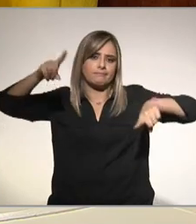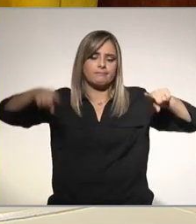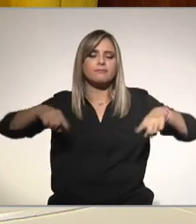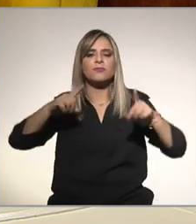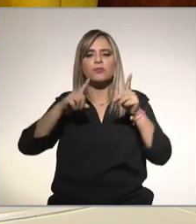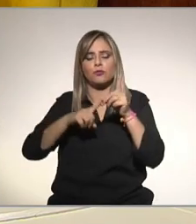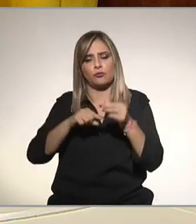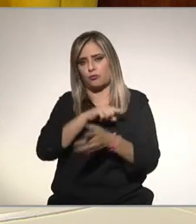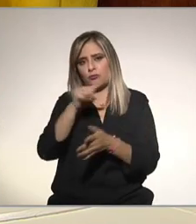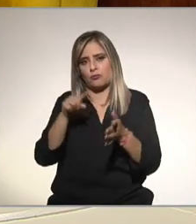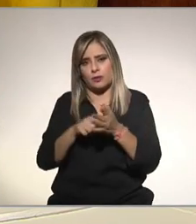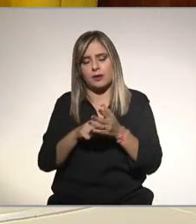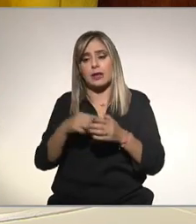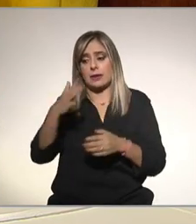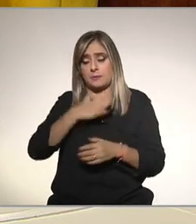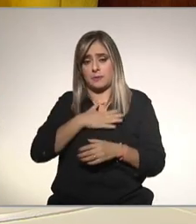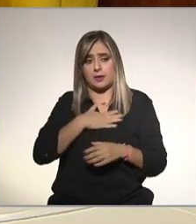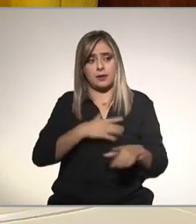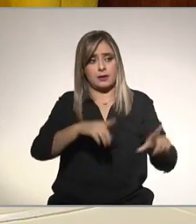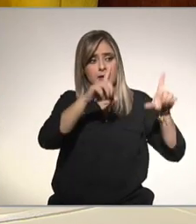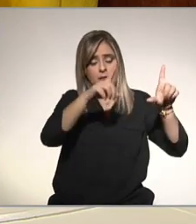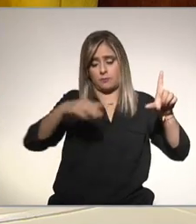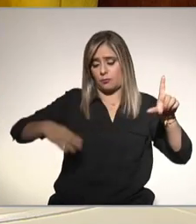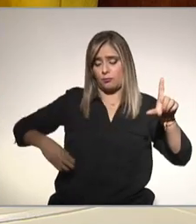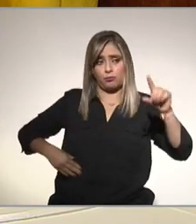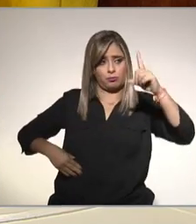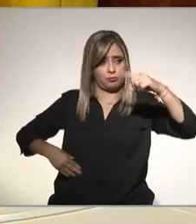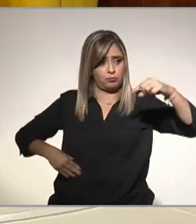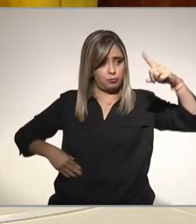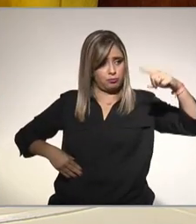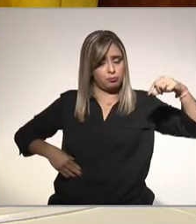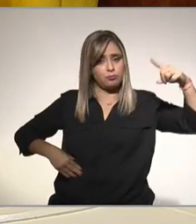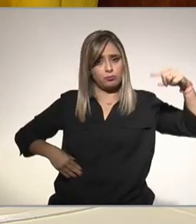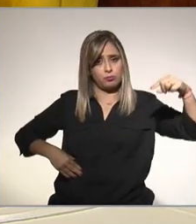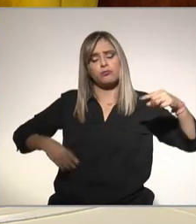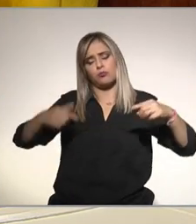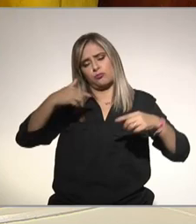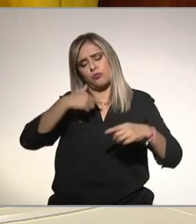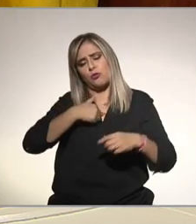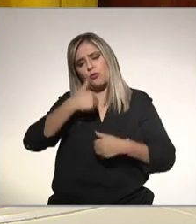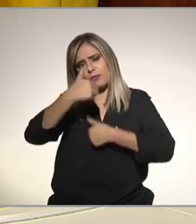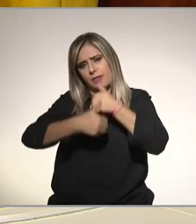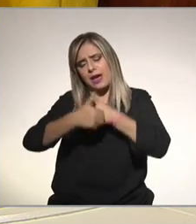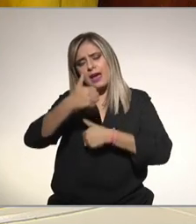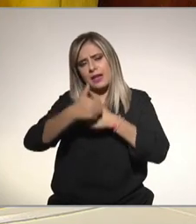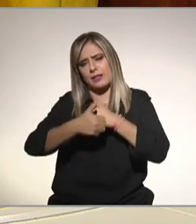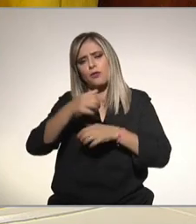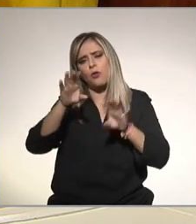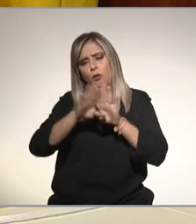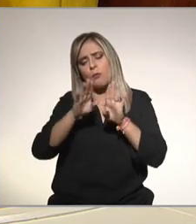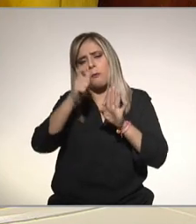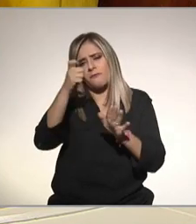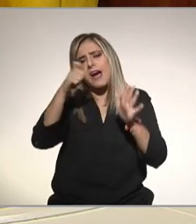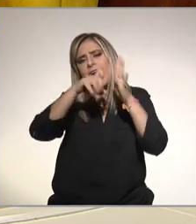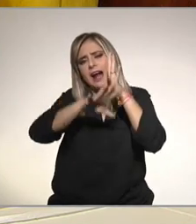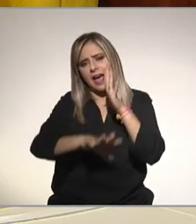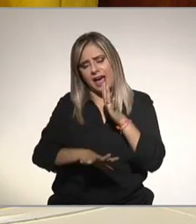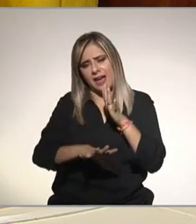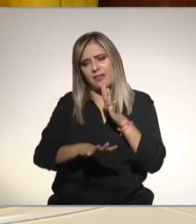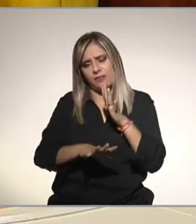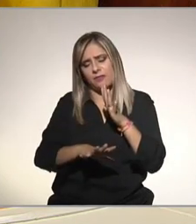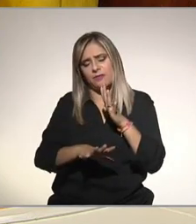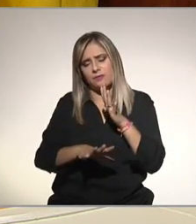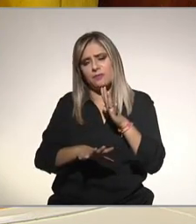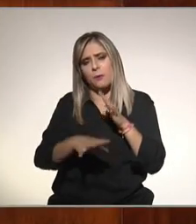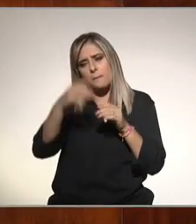realice el equipo que yo tengo en el consultorio trato de que sea muy amigable con los pacientes que sea un costo